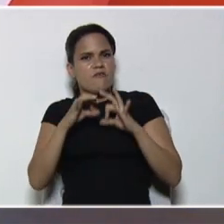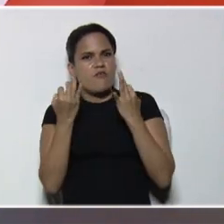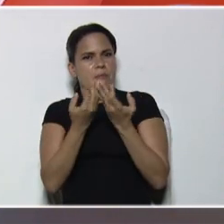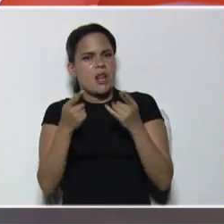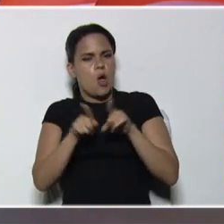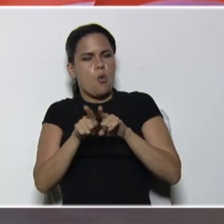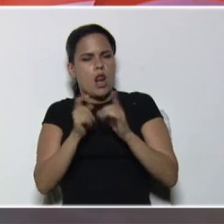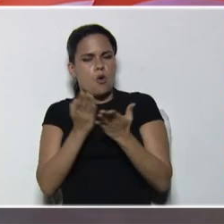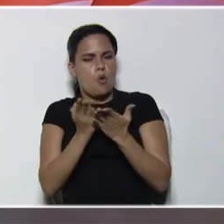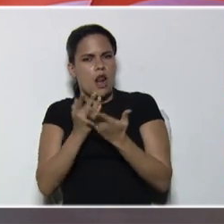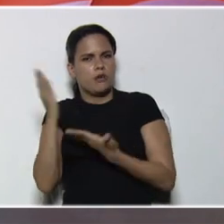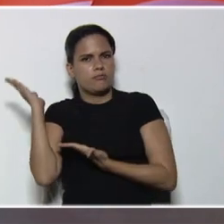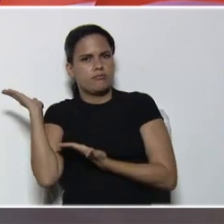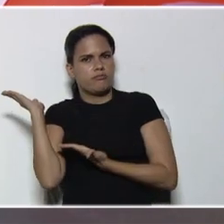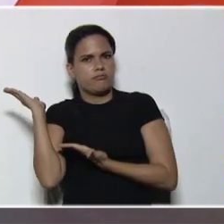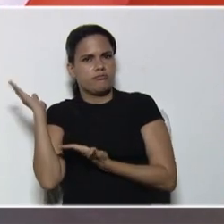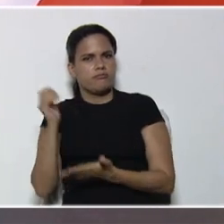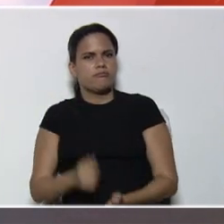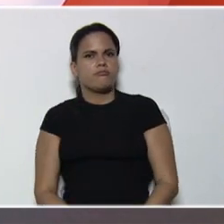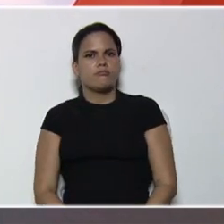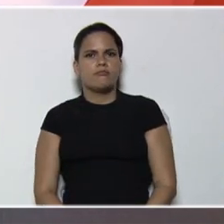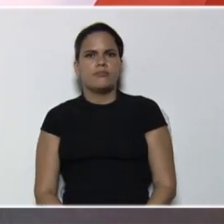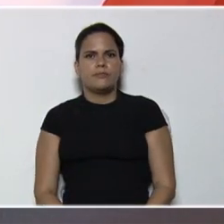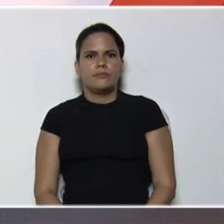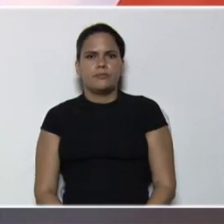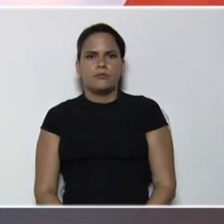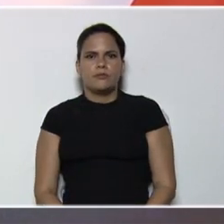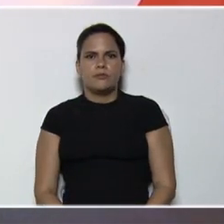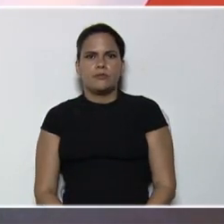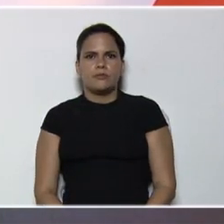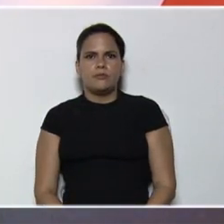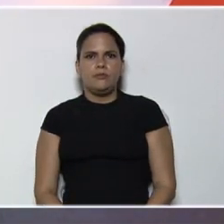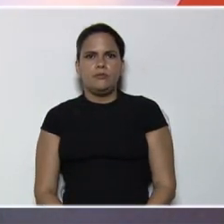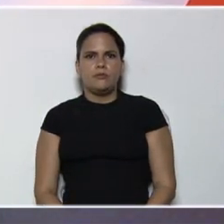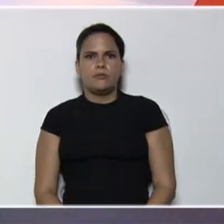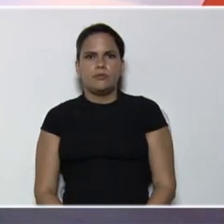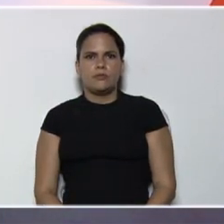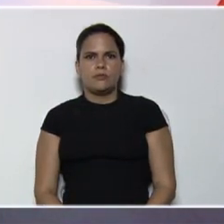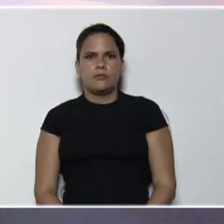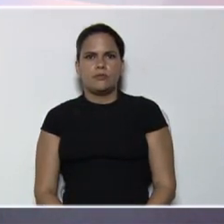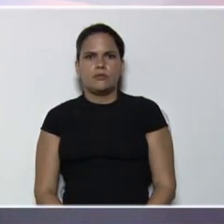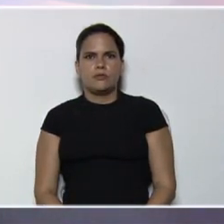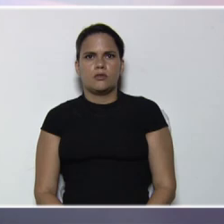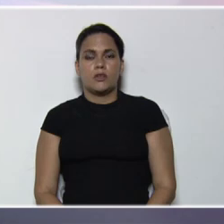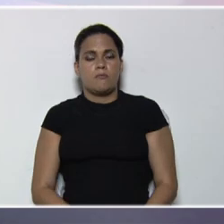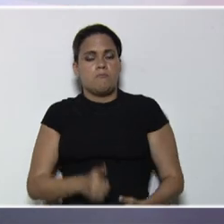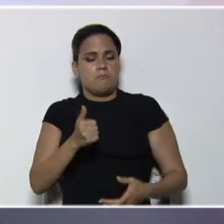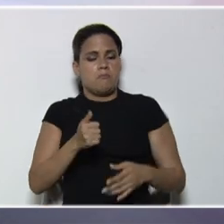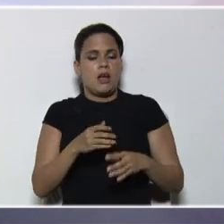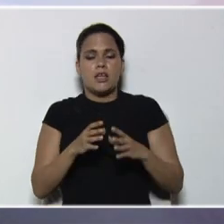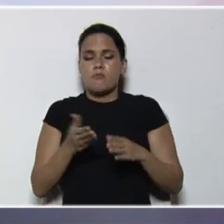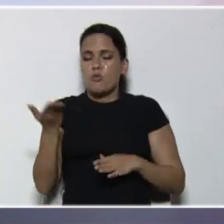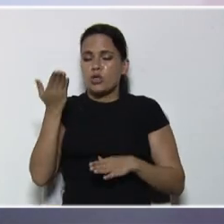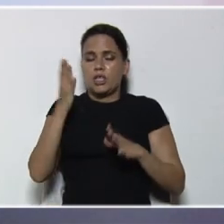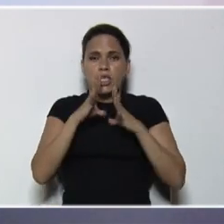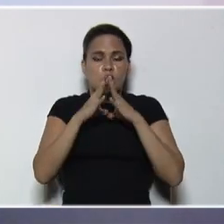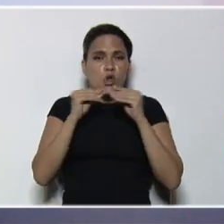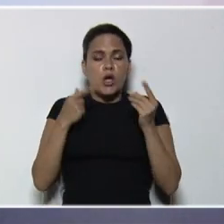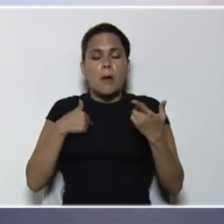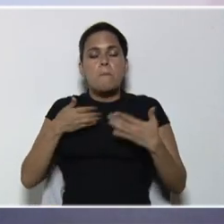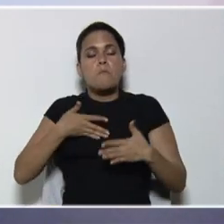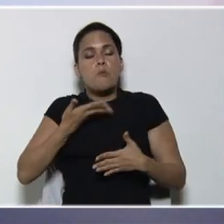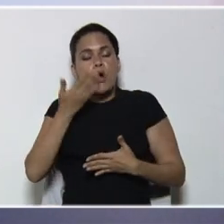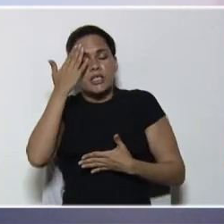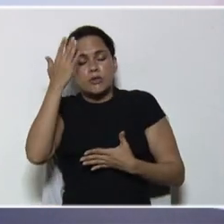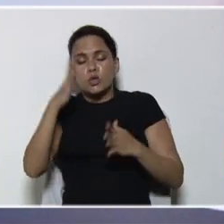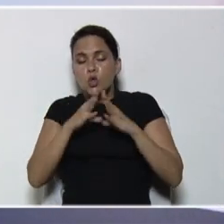es, cadafamiliaunaescuela.me.gov.be, lo más valioso del caso, es que puedes enterarte, de